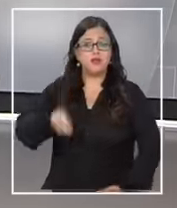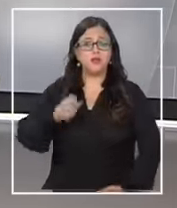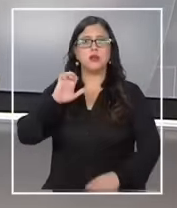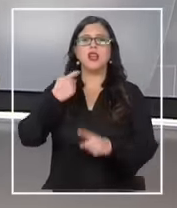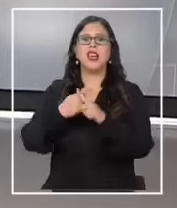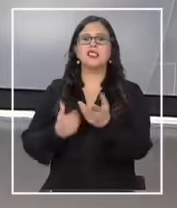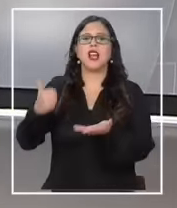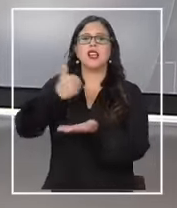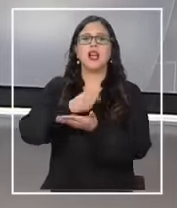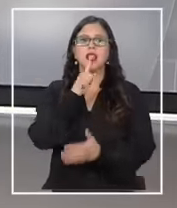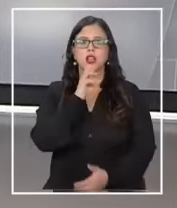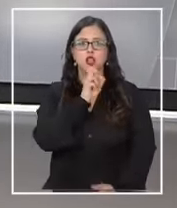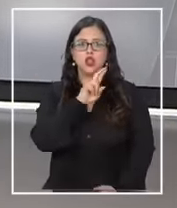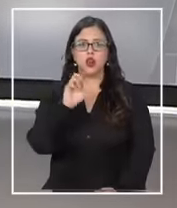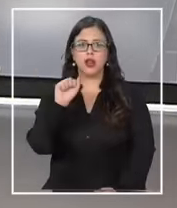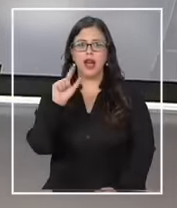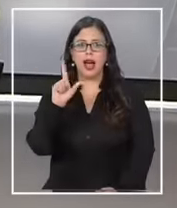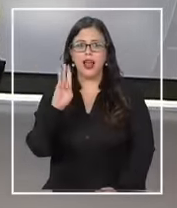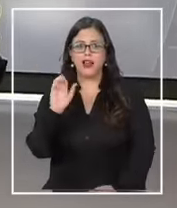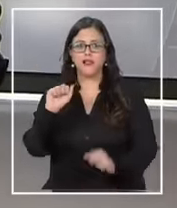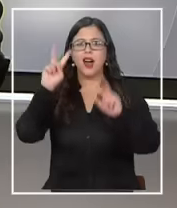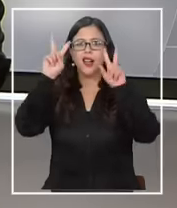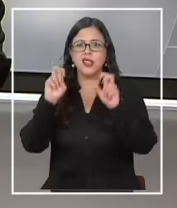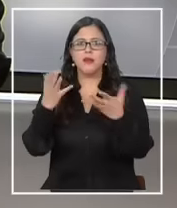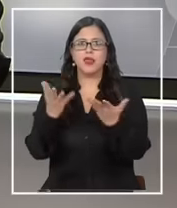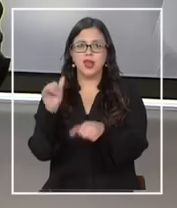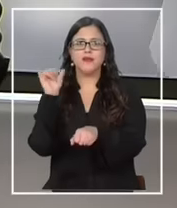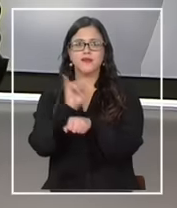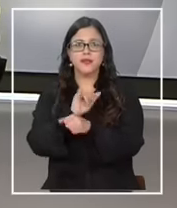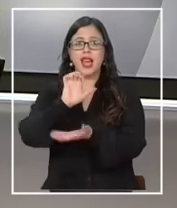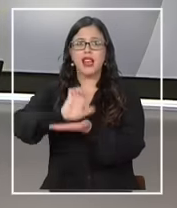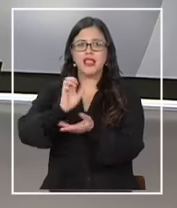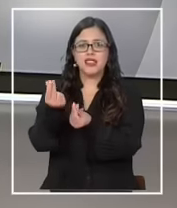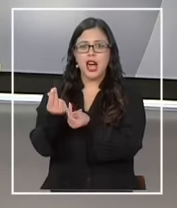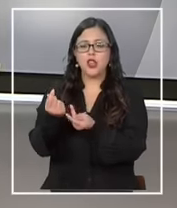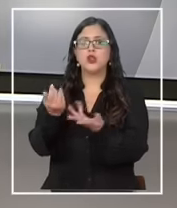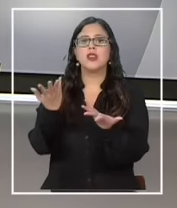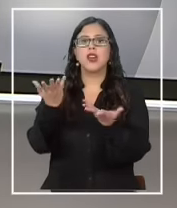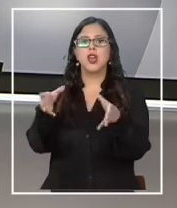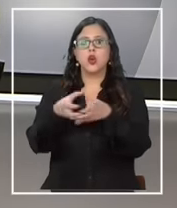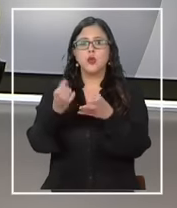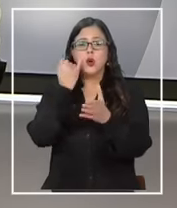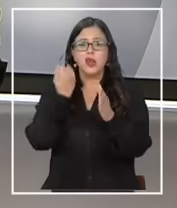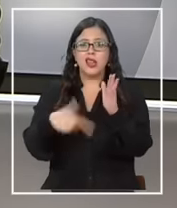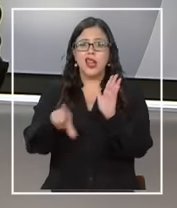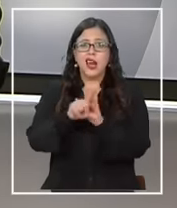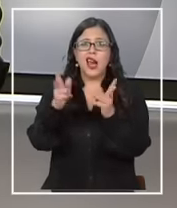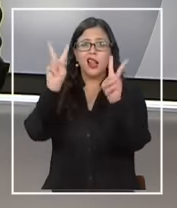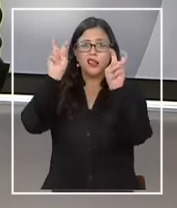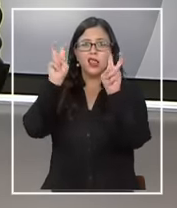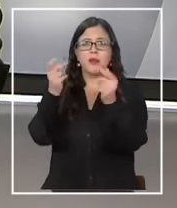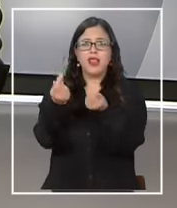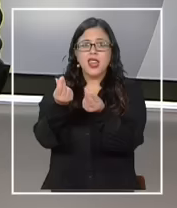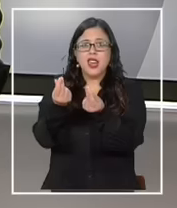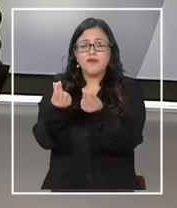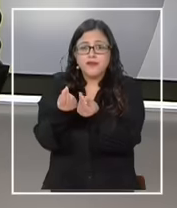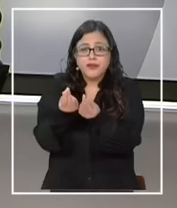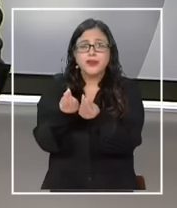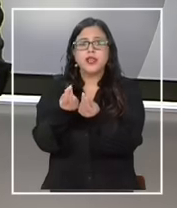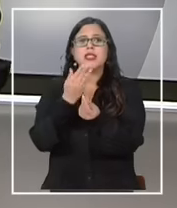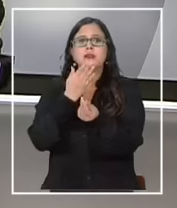del exalcalde Raúl Torrealba por los delitos de fraude al fisco, asociación ilícita, lavado de activos y delitos